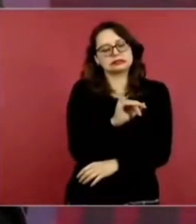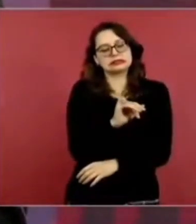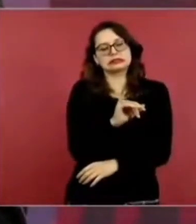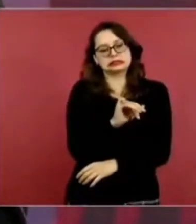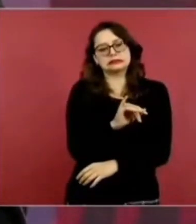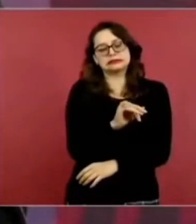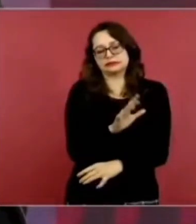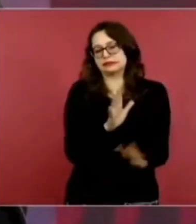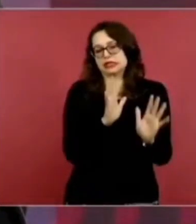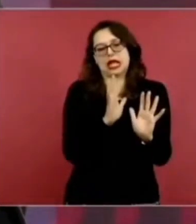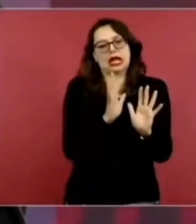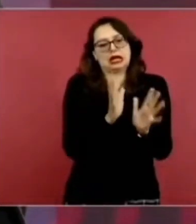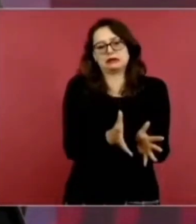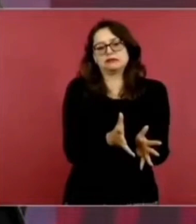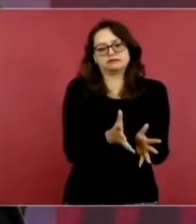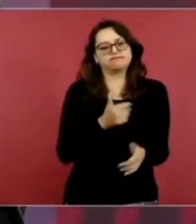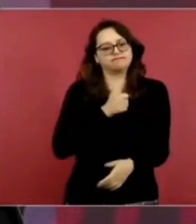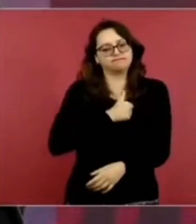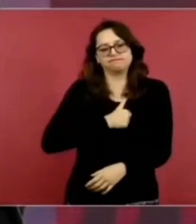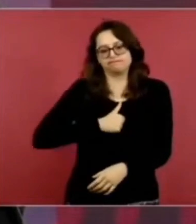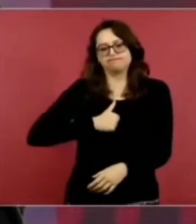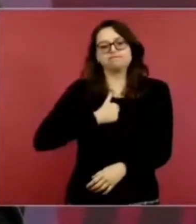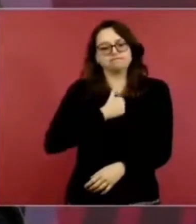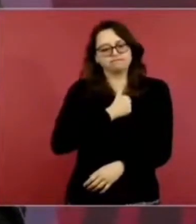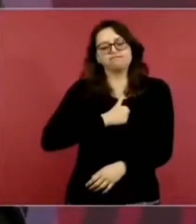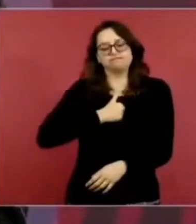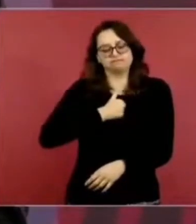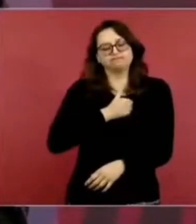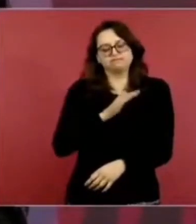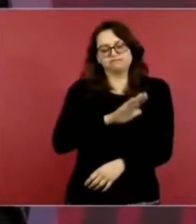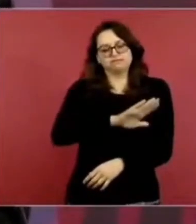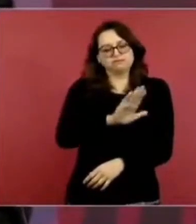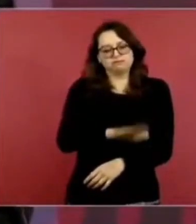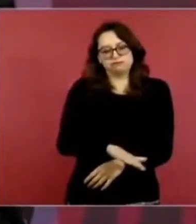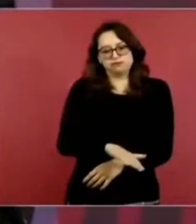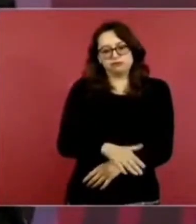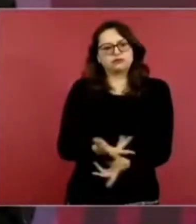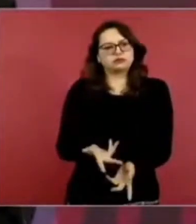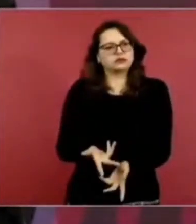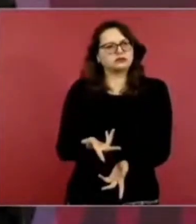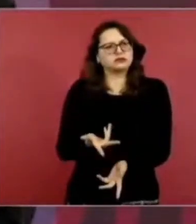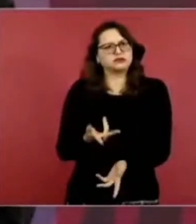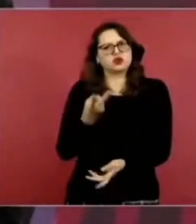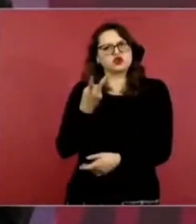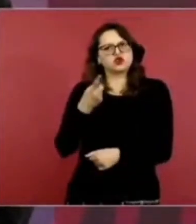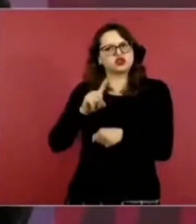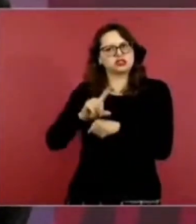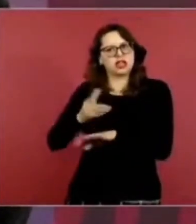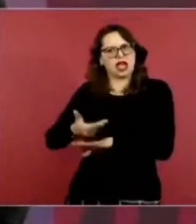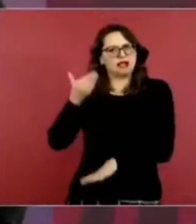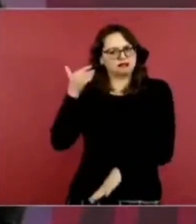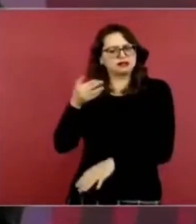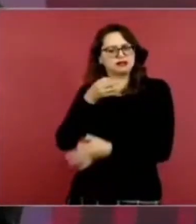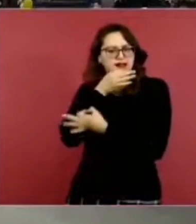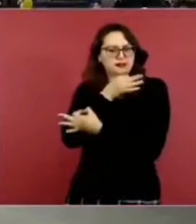de que lamentablemente perdieron la vida. Lo dijimos aquí desde hace dos o tres días.